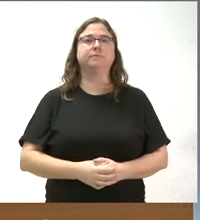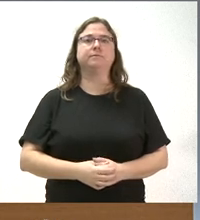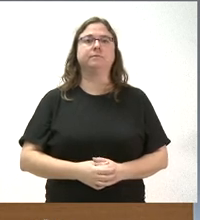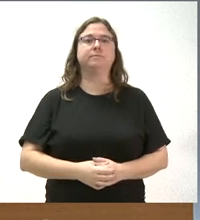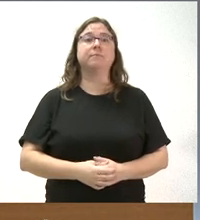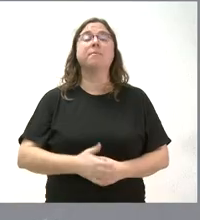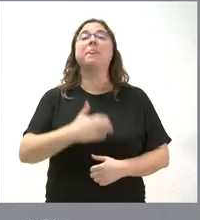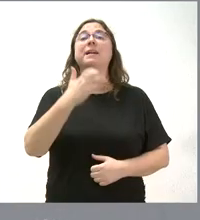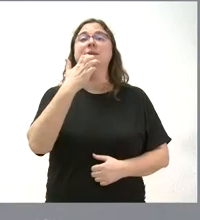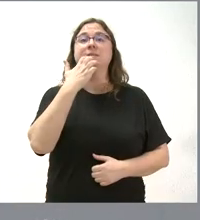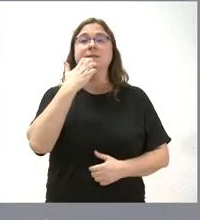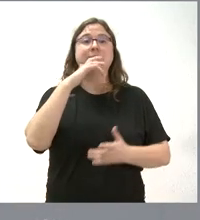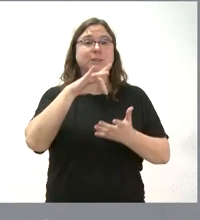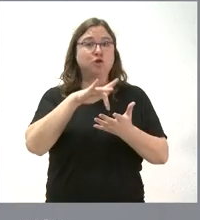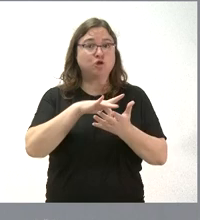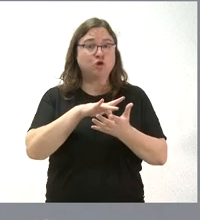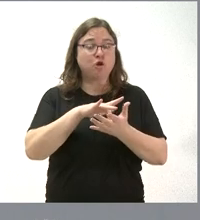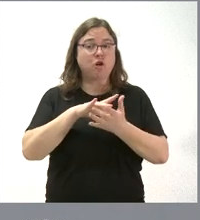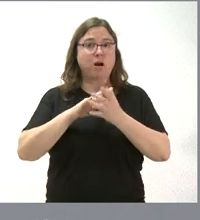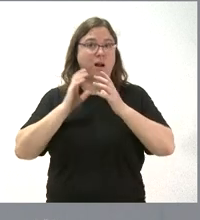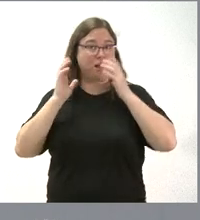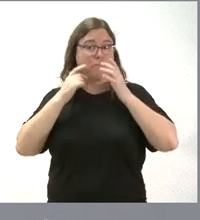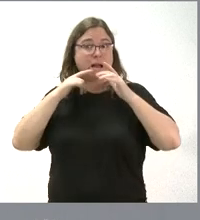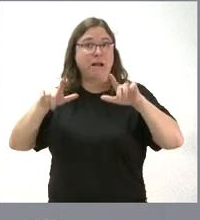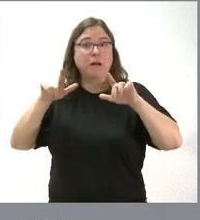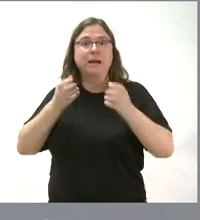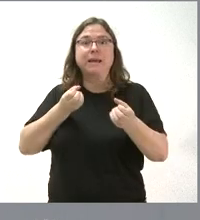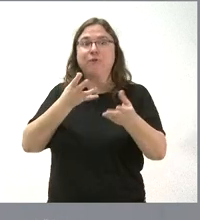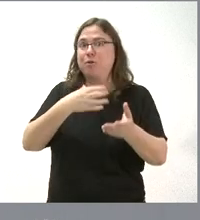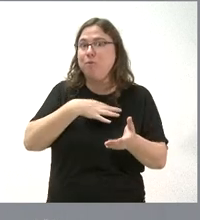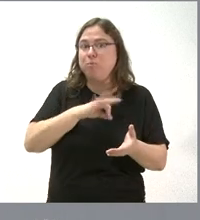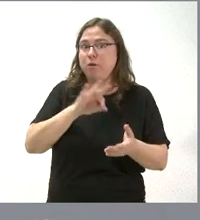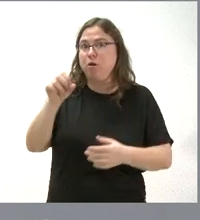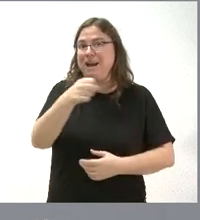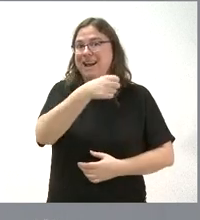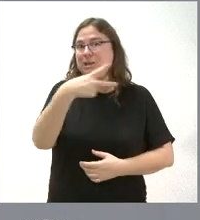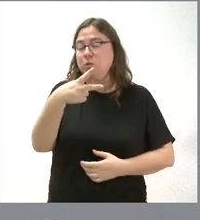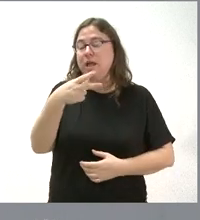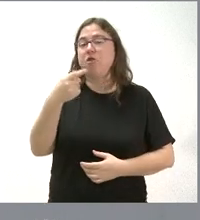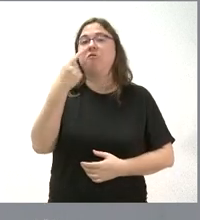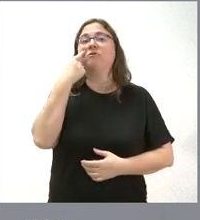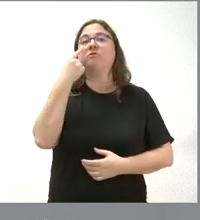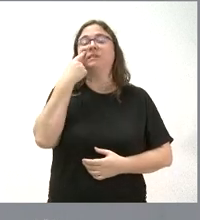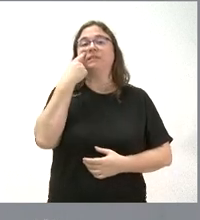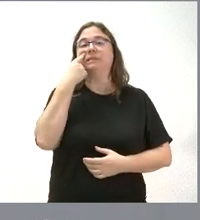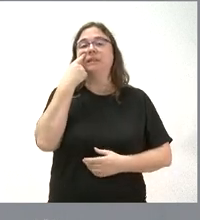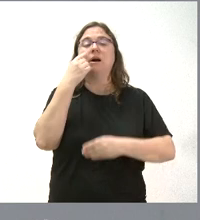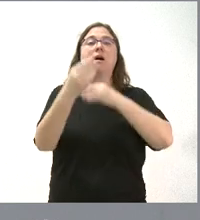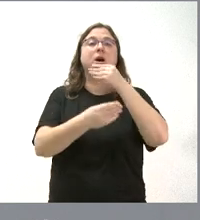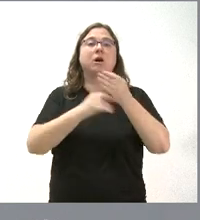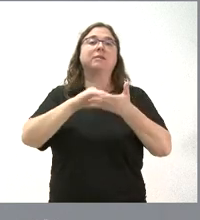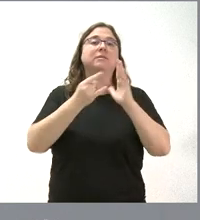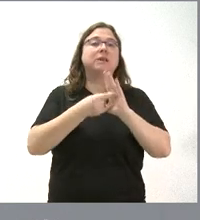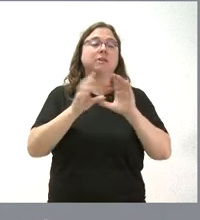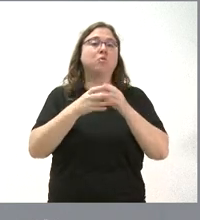Pues en cuanto a la granja, yo le puedo informar de lo que le puedo informar, que es el resultado de esa visita que han hecho los técnicos de la Junta de Castilla y León en la